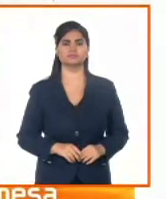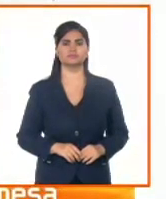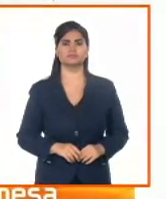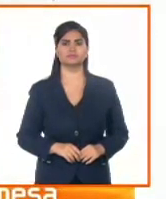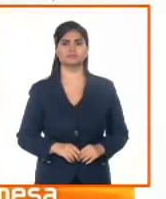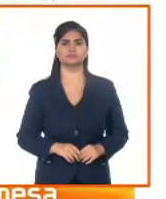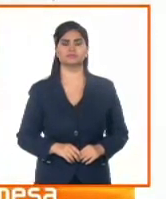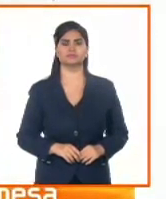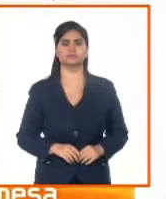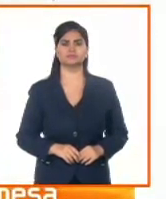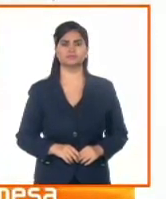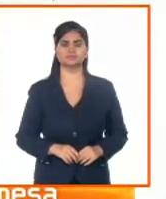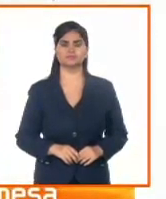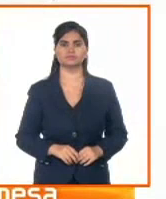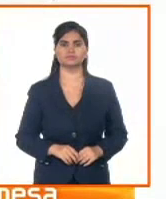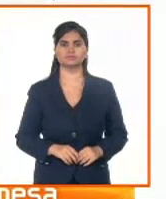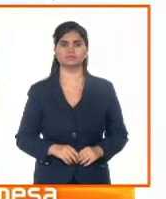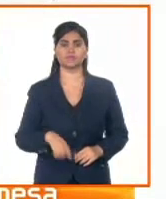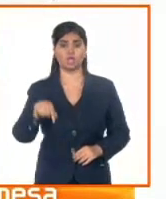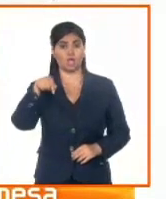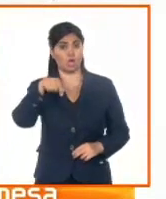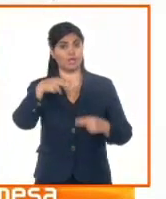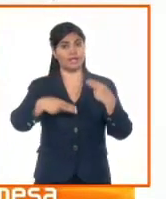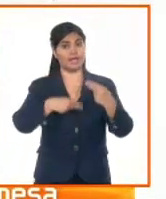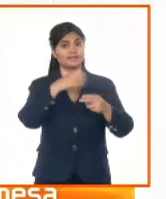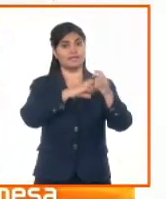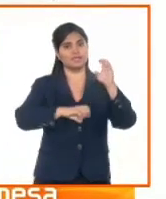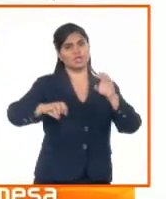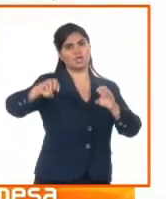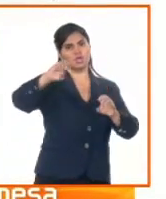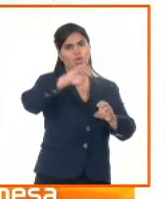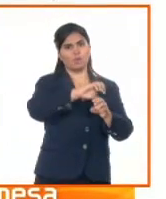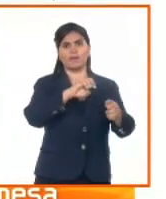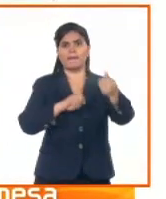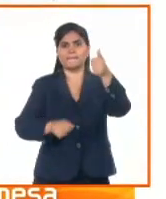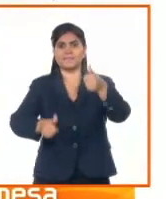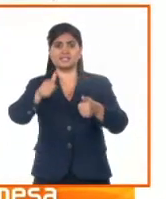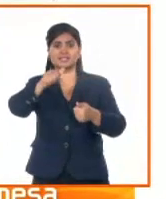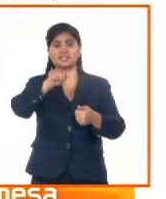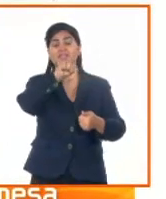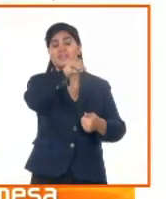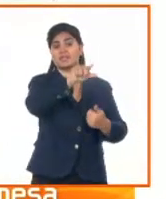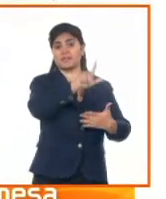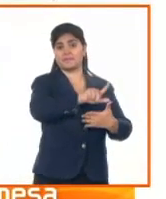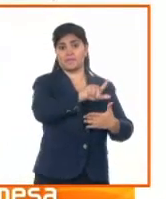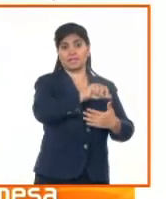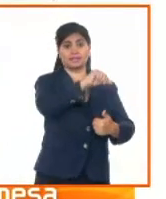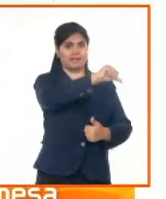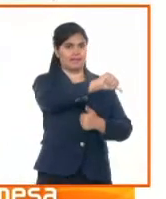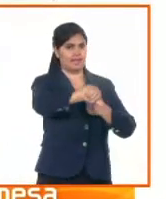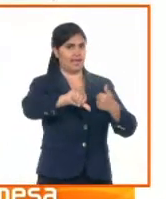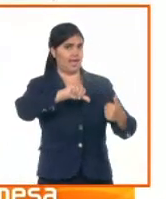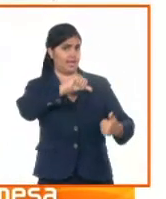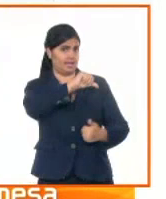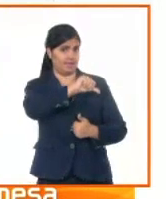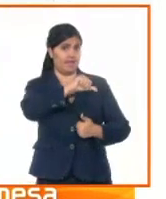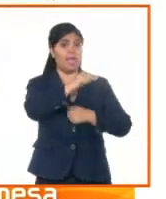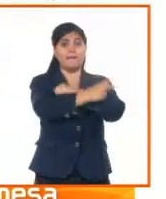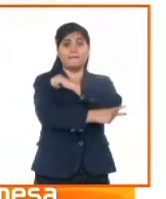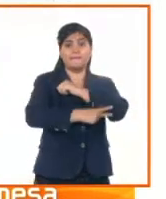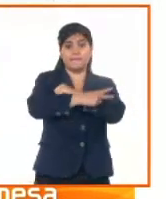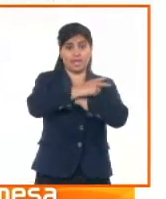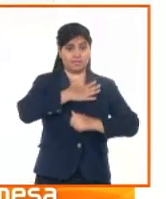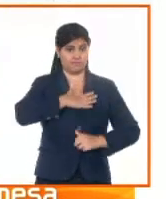Se desarrolló hoy la cumbre de presidentes de América Latina y el Caribe, en la que participó nuestro presidente de la